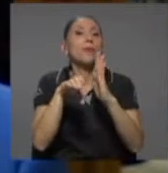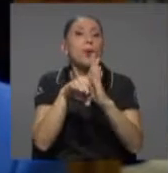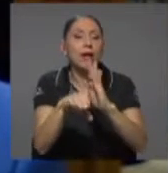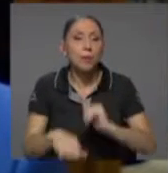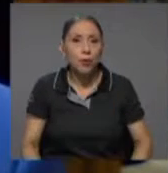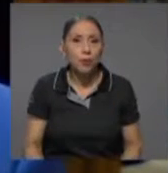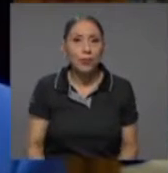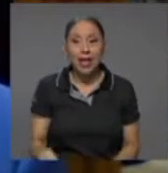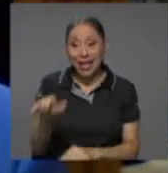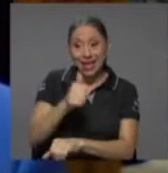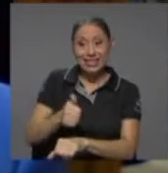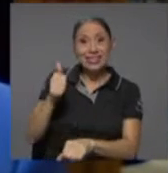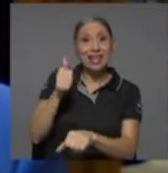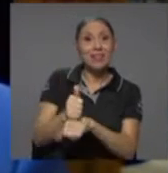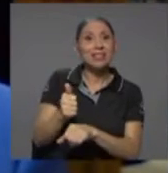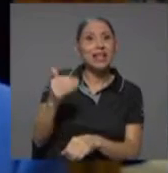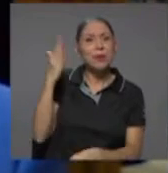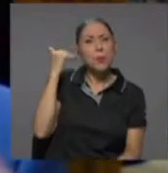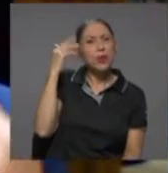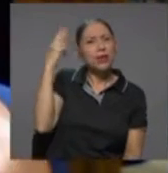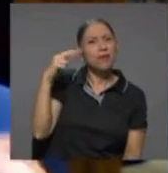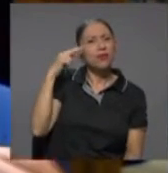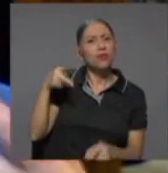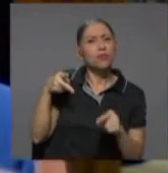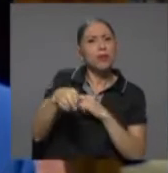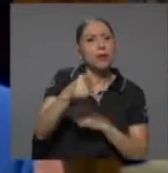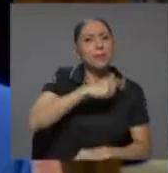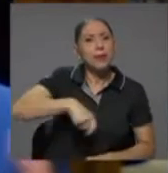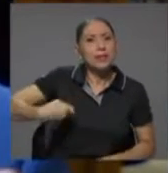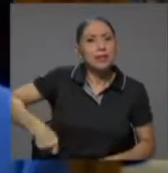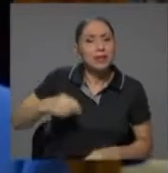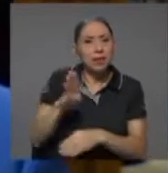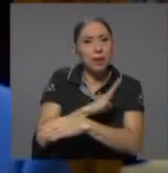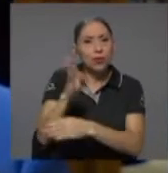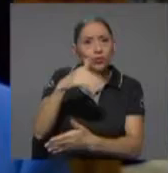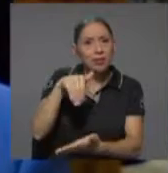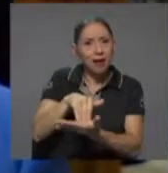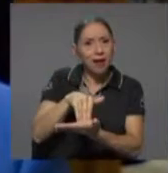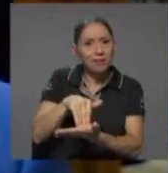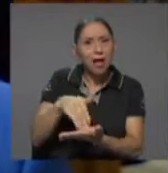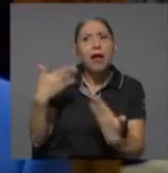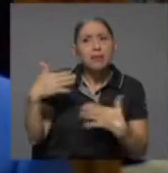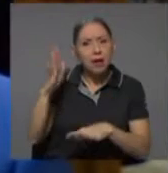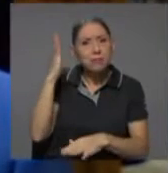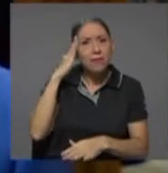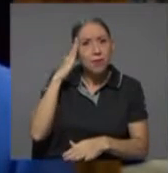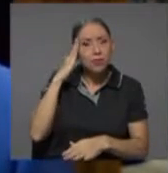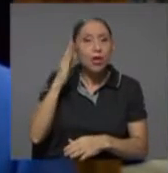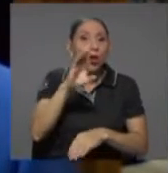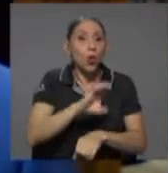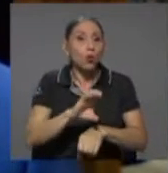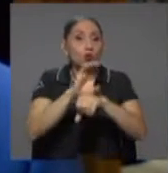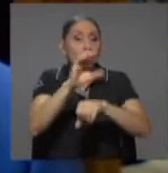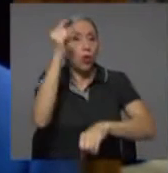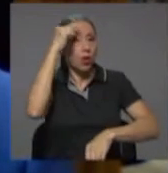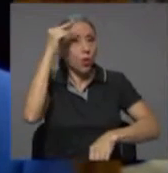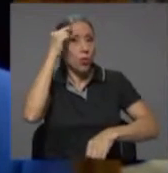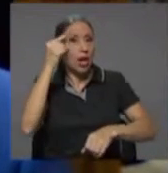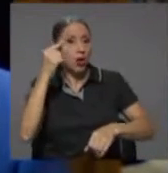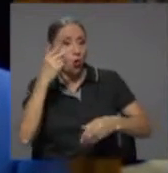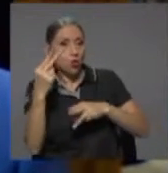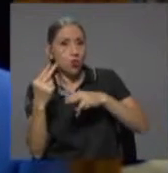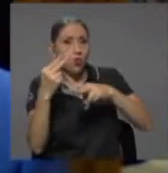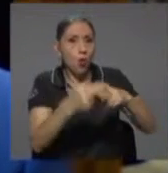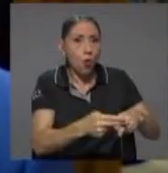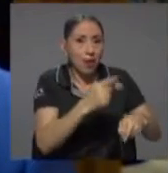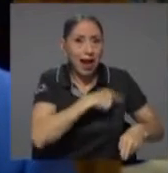causales de despido para el presidente del Banco Central. De manera que, si bien el presidente del Banco Central es nombrado por el Consejo de Gobierno, que su